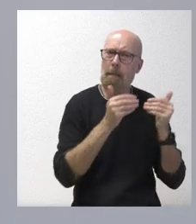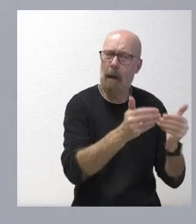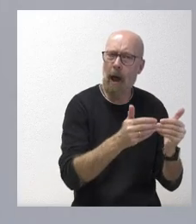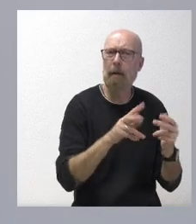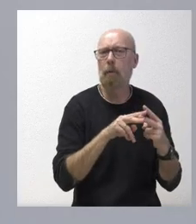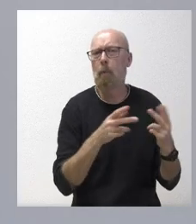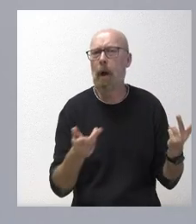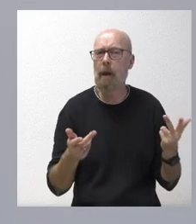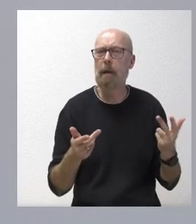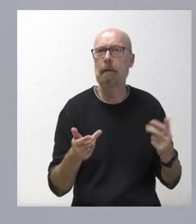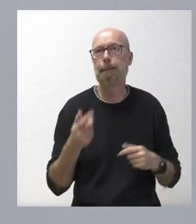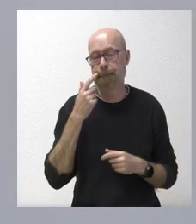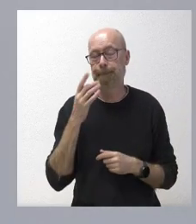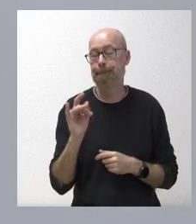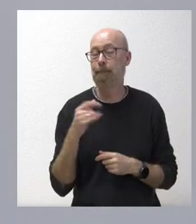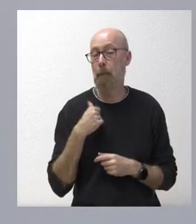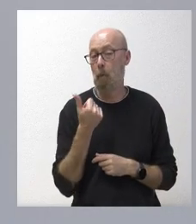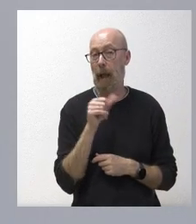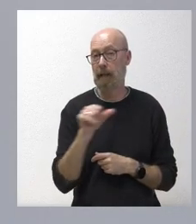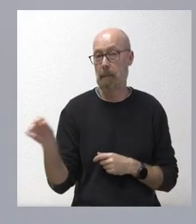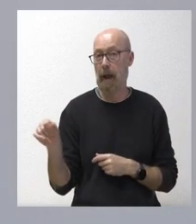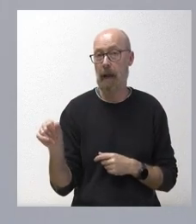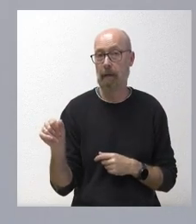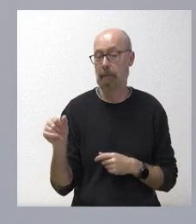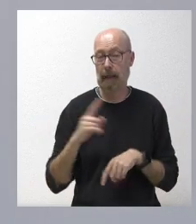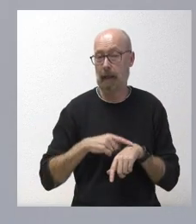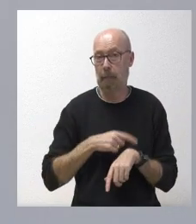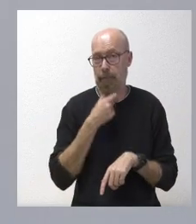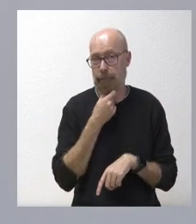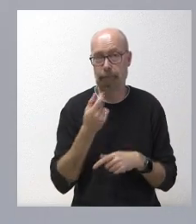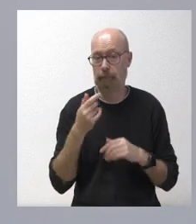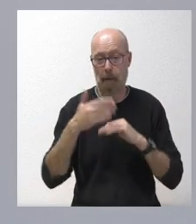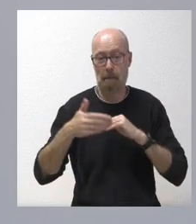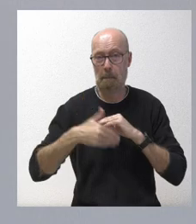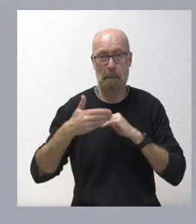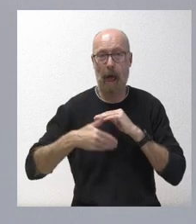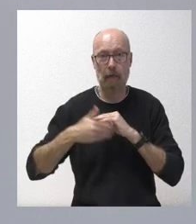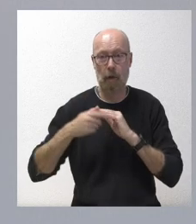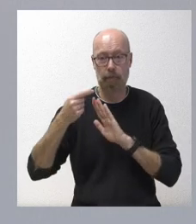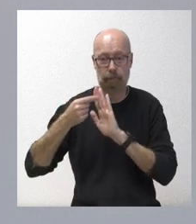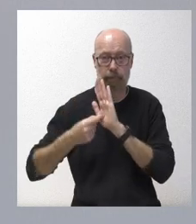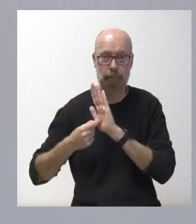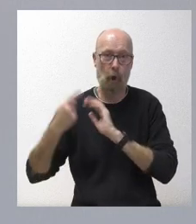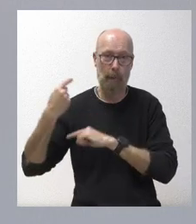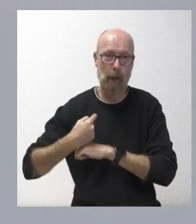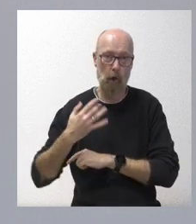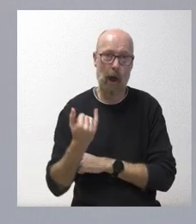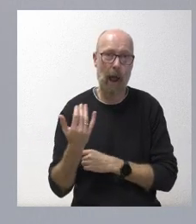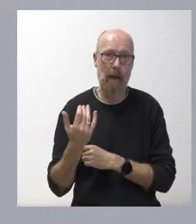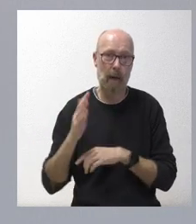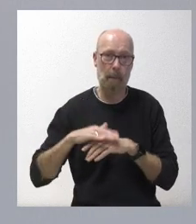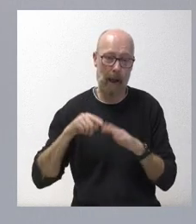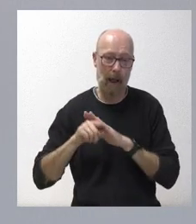Pues, naturalmente, es una semana de la que no disponemos. Ya hay unos plazos parlamentarios obligatorios para tramitar